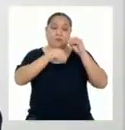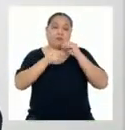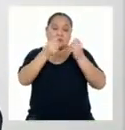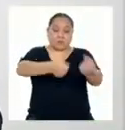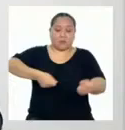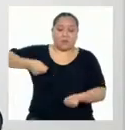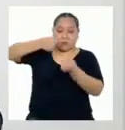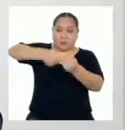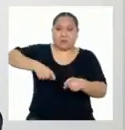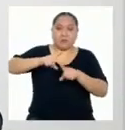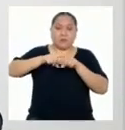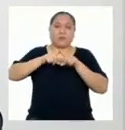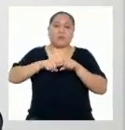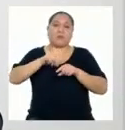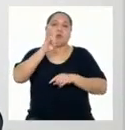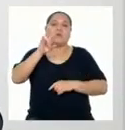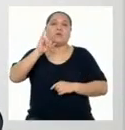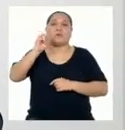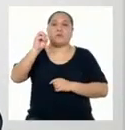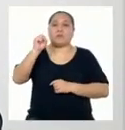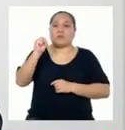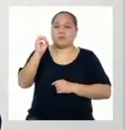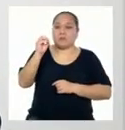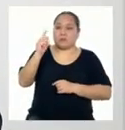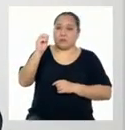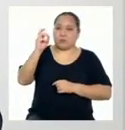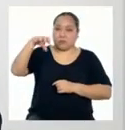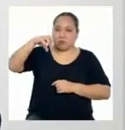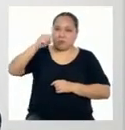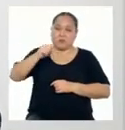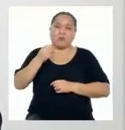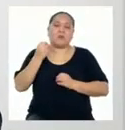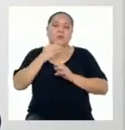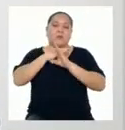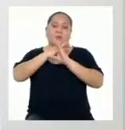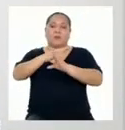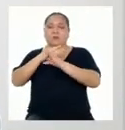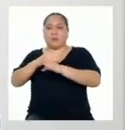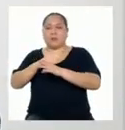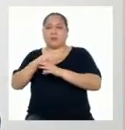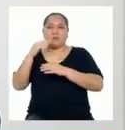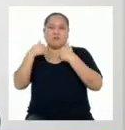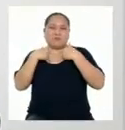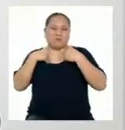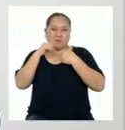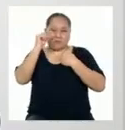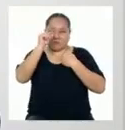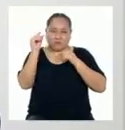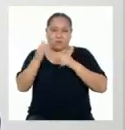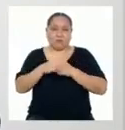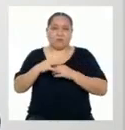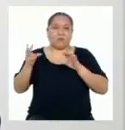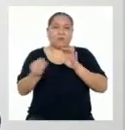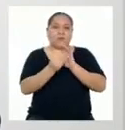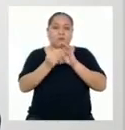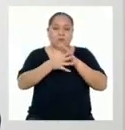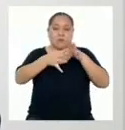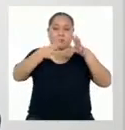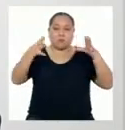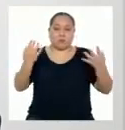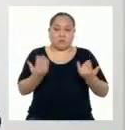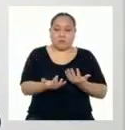Dependen del uso De isótopos Y técnicas de radiación Para combatir Plagas y enfermedades Aumentar la producción De cultivos